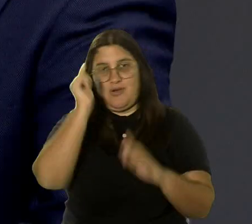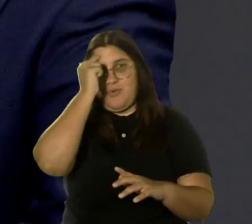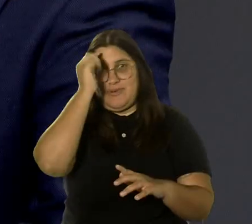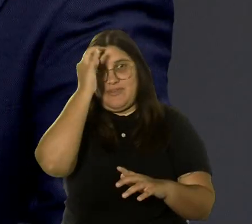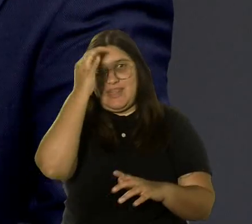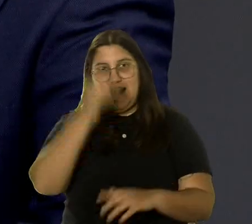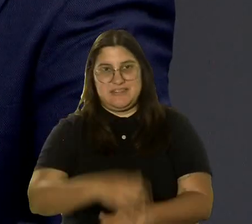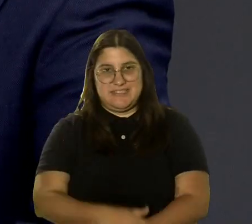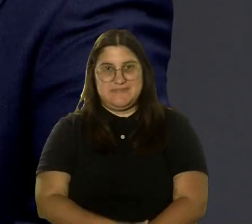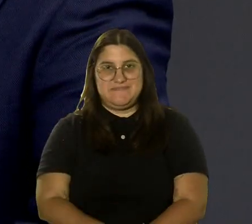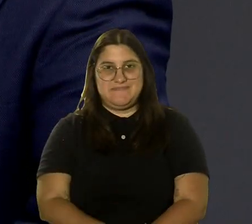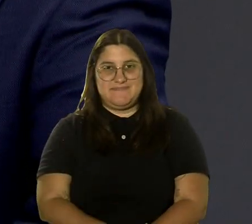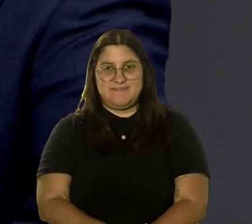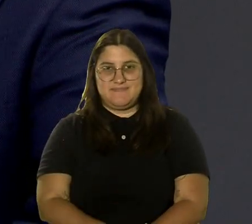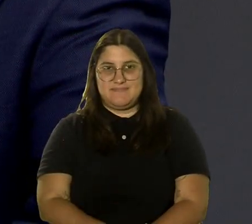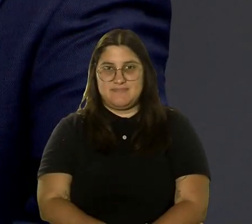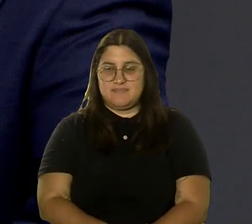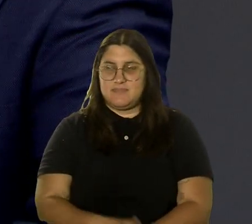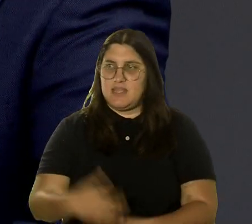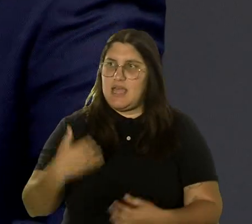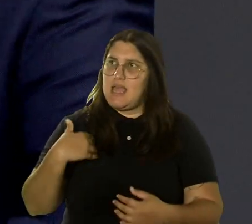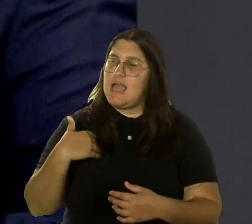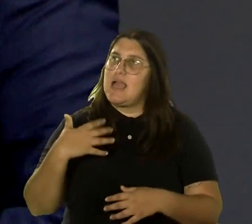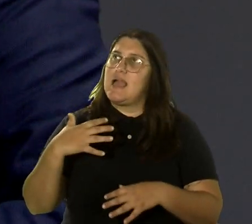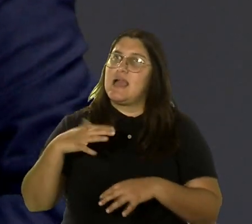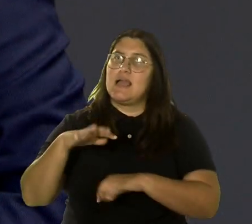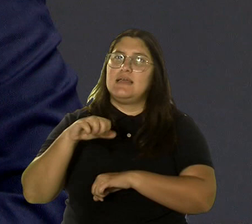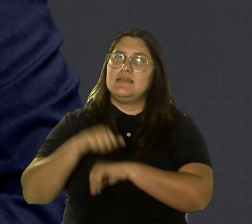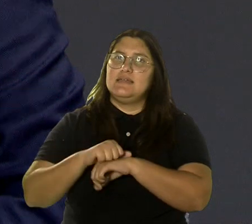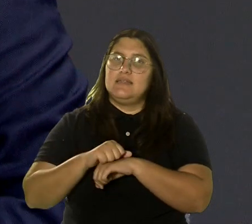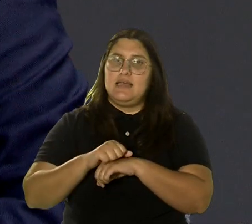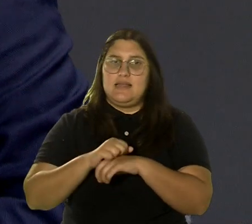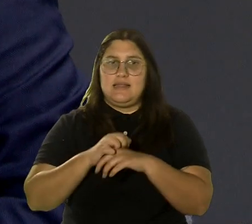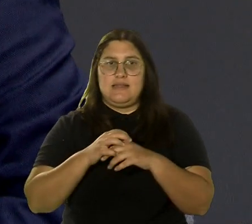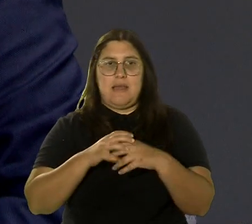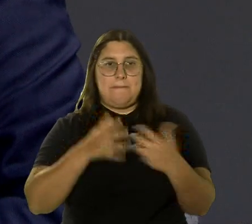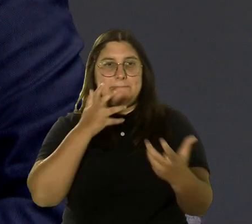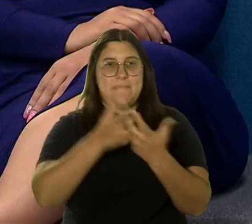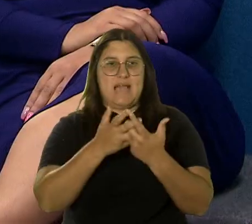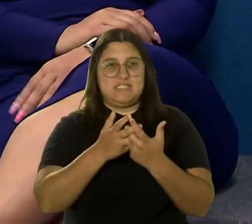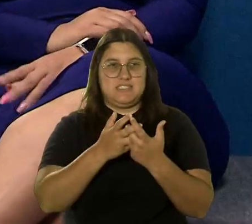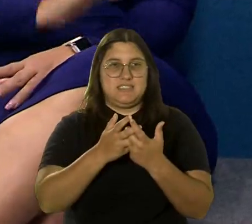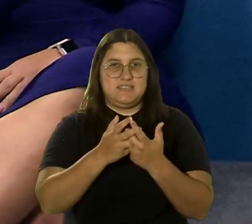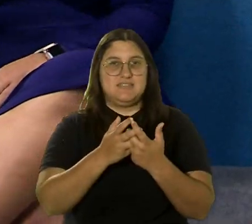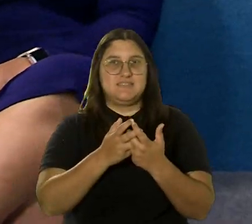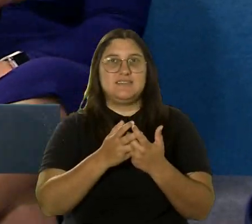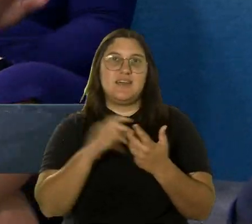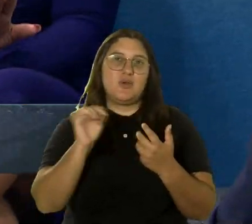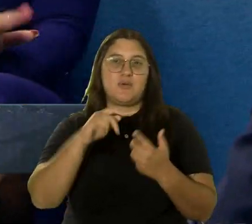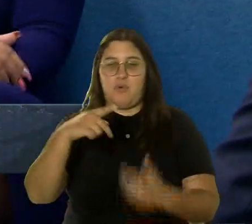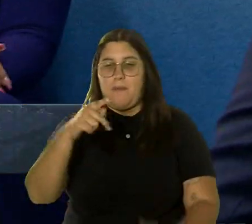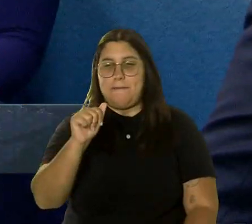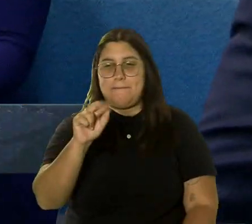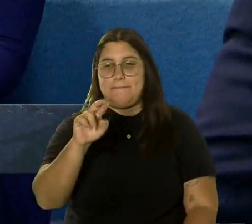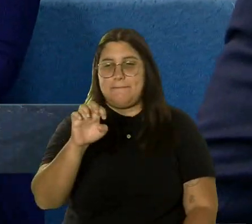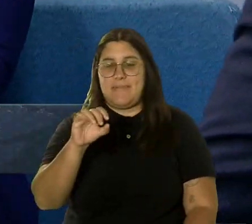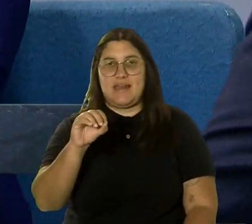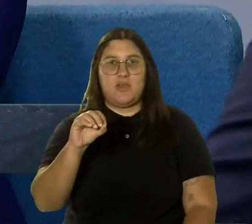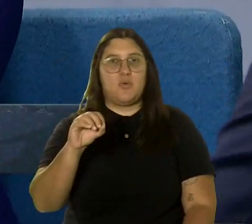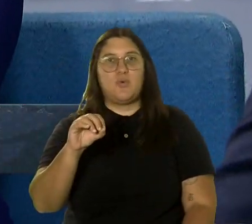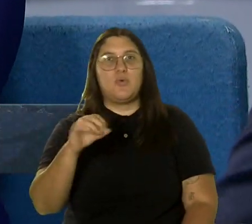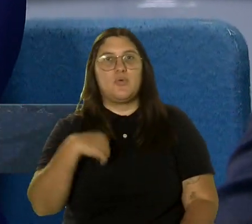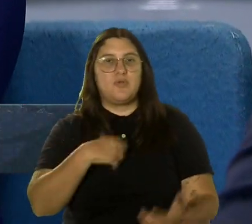citas que se le llaman citas en matchmaking? Sí, es un pareo. Para que tengan en arroz de bichar como decimos